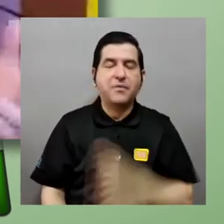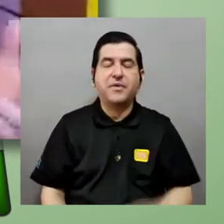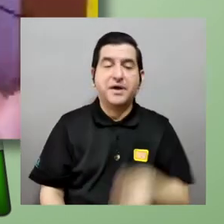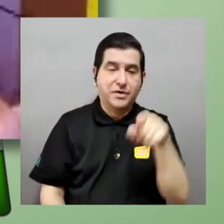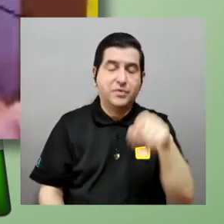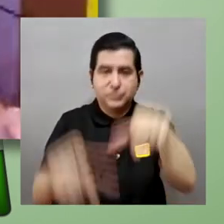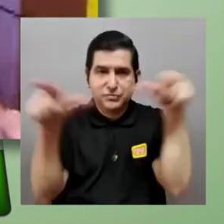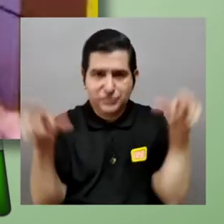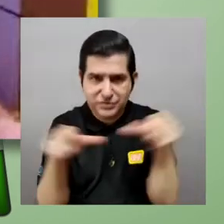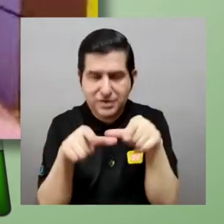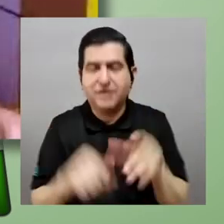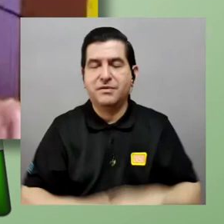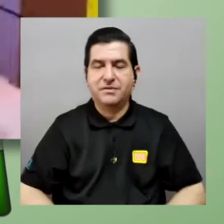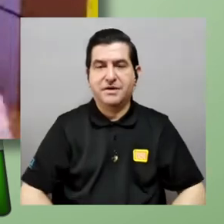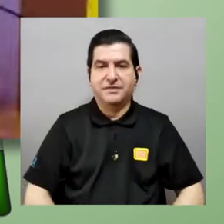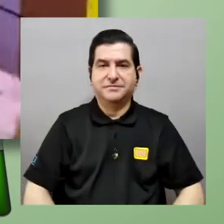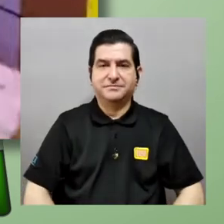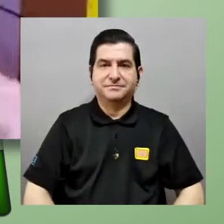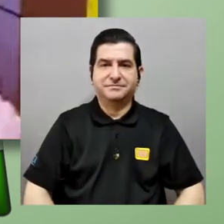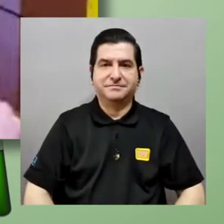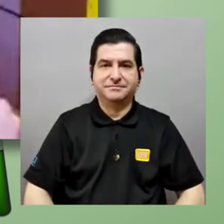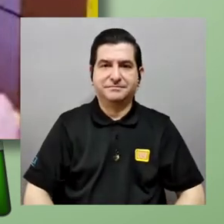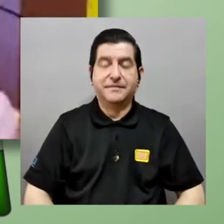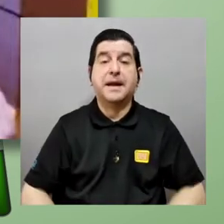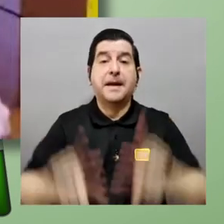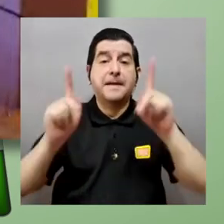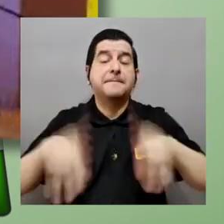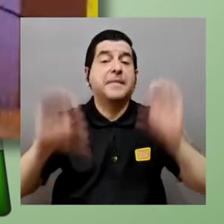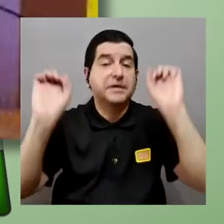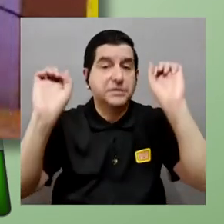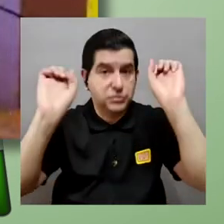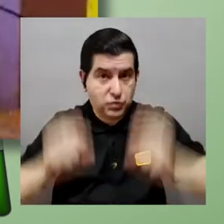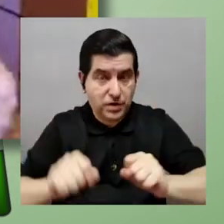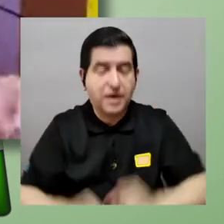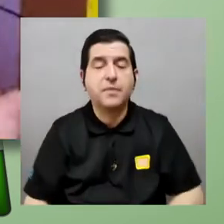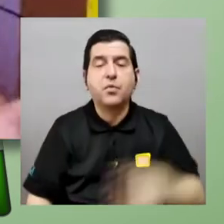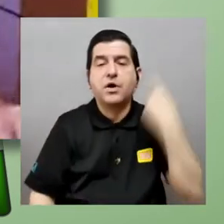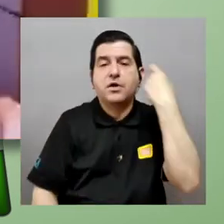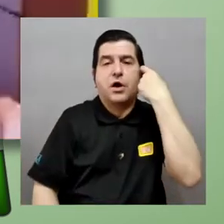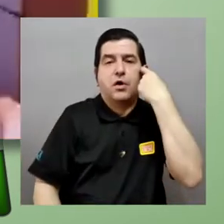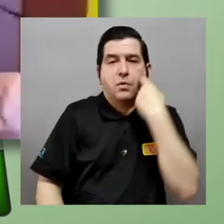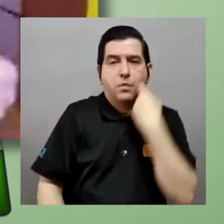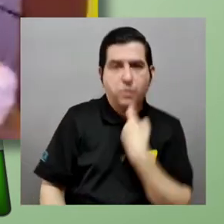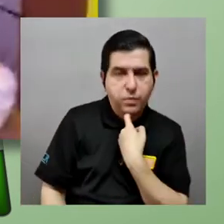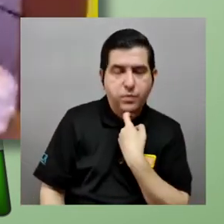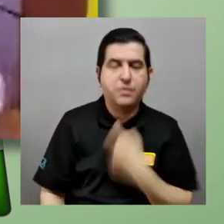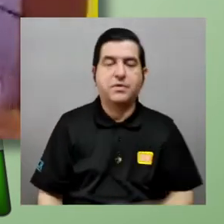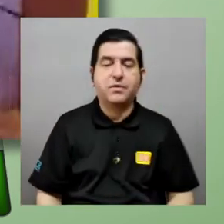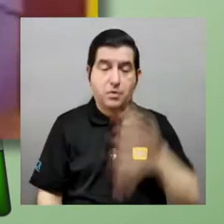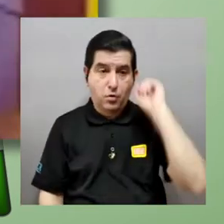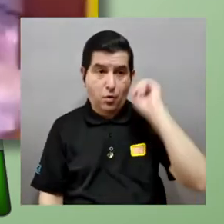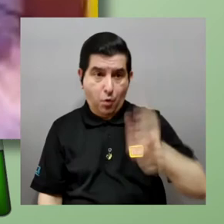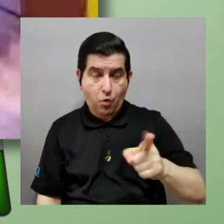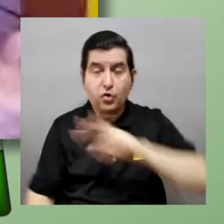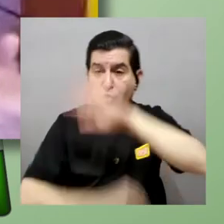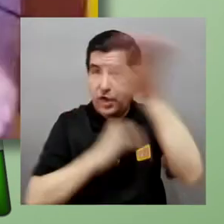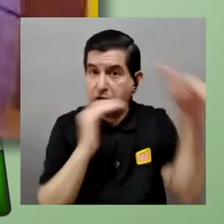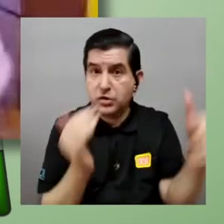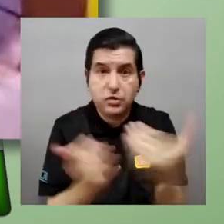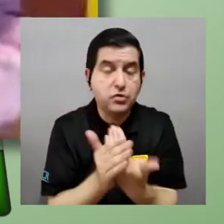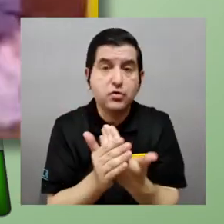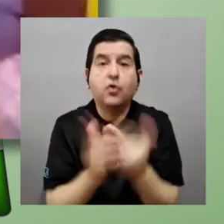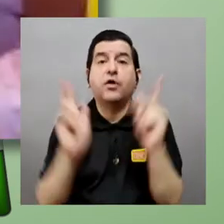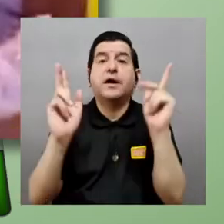emirato verdad que este el que pudiera afeitar digamos que tenían orden de